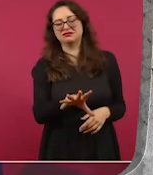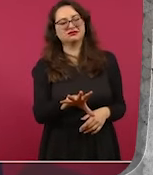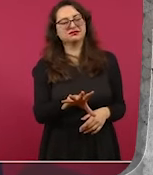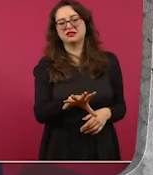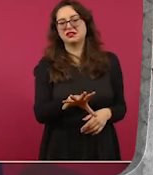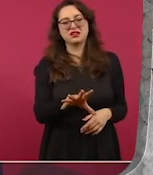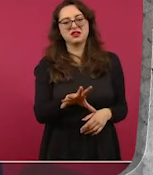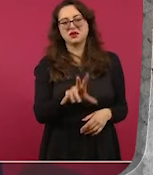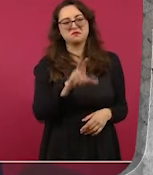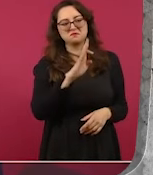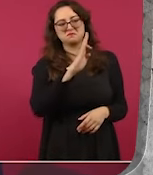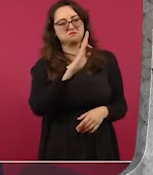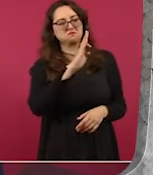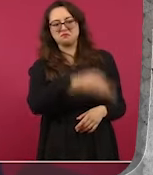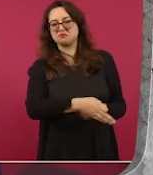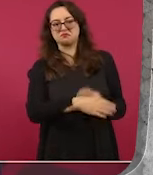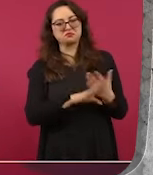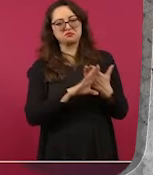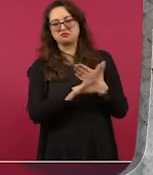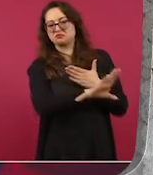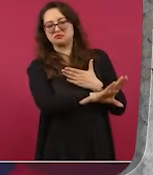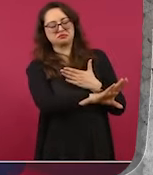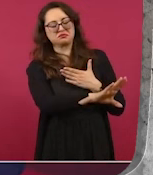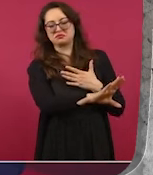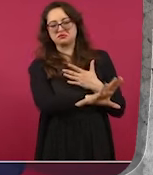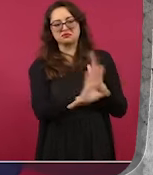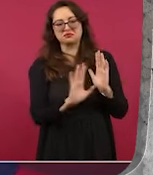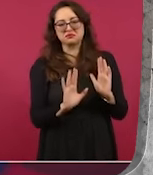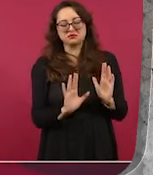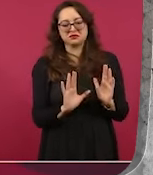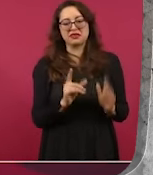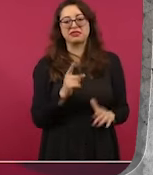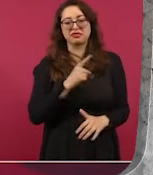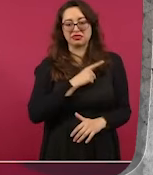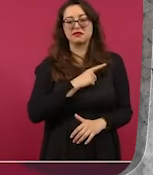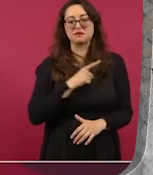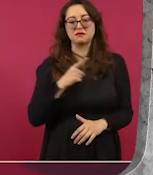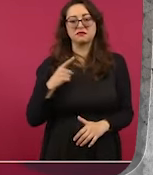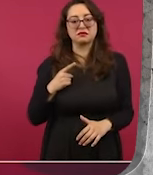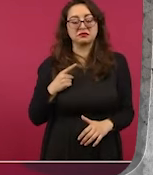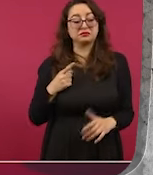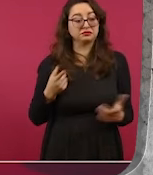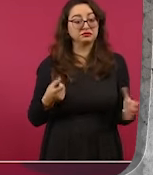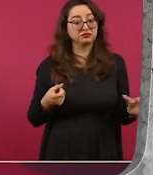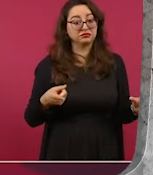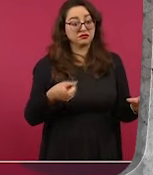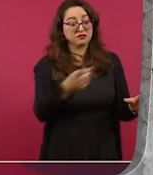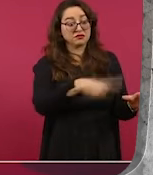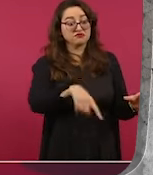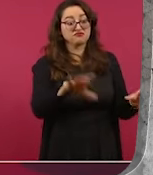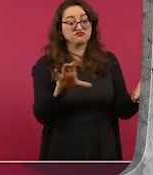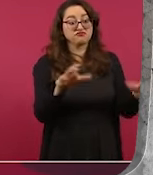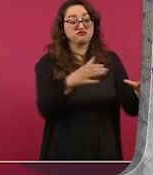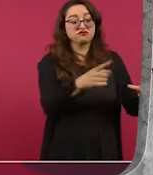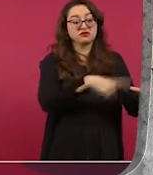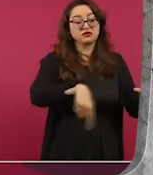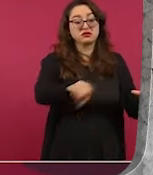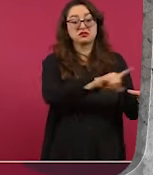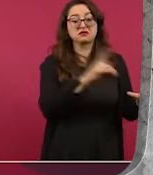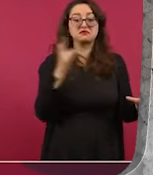Y allá los aspiracionistas, si quieren